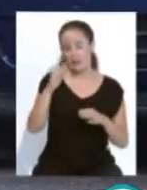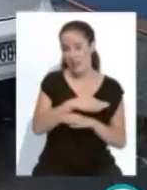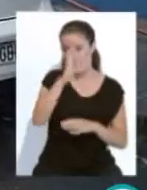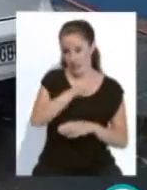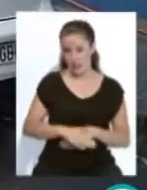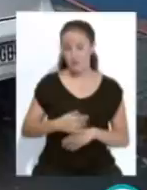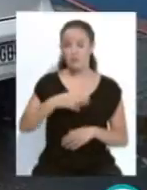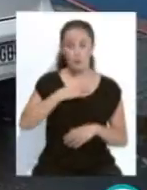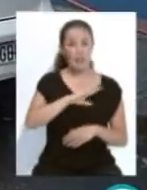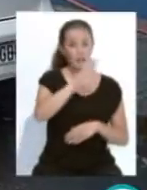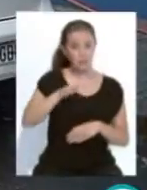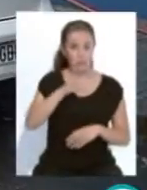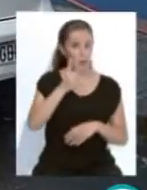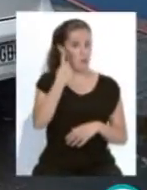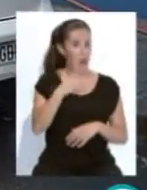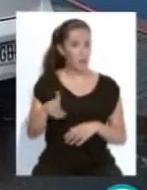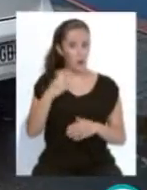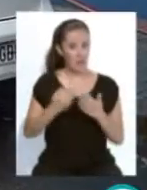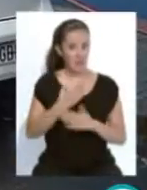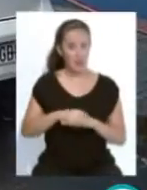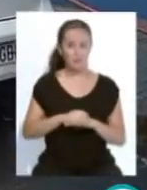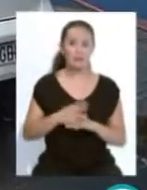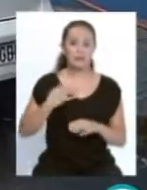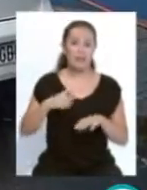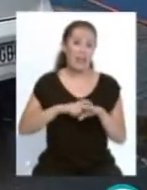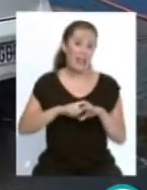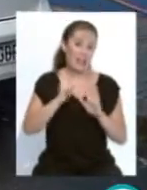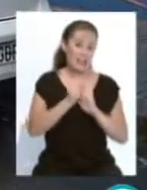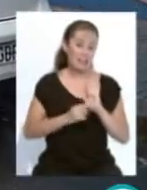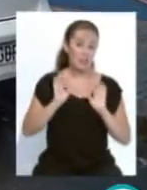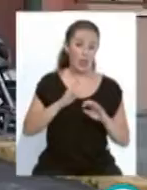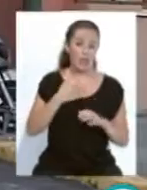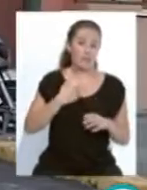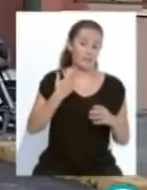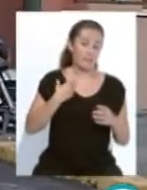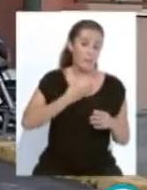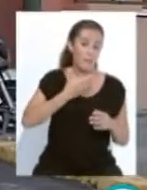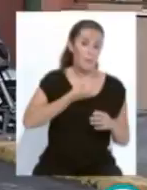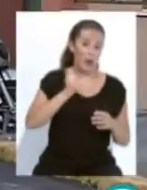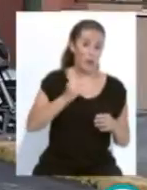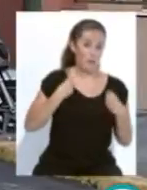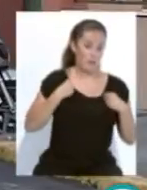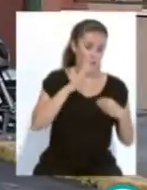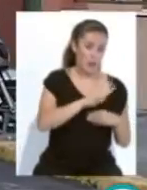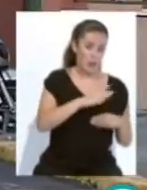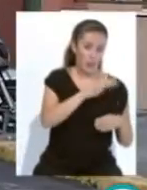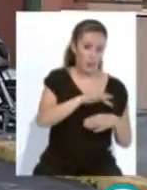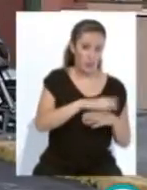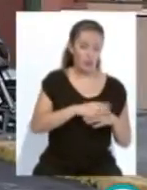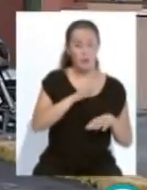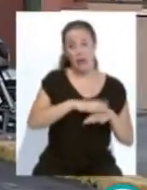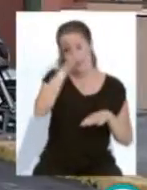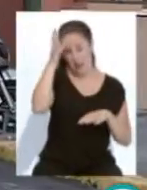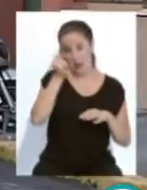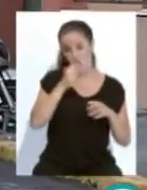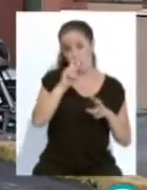estacionar por un euro al día. Los requisitos para ello son estar empadronado en el ámbito de la zona naranja aprobado por el Ayuntamiento para el verano 2019